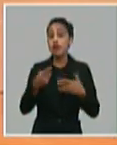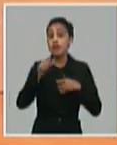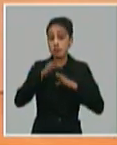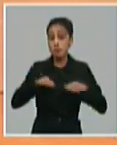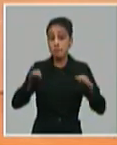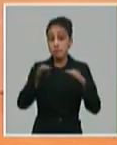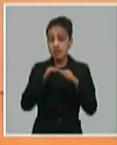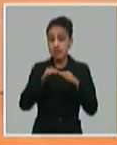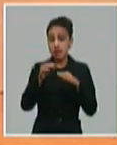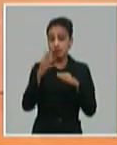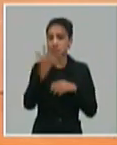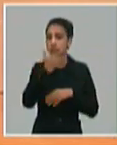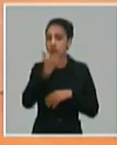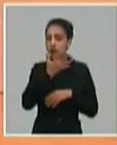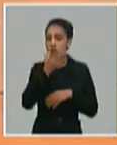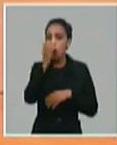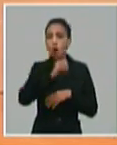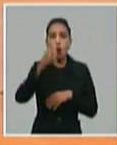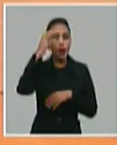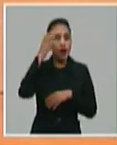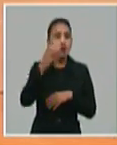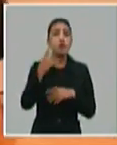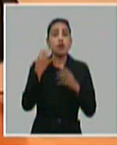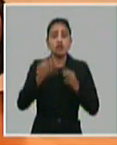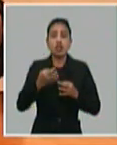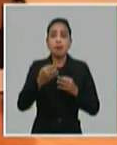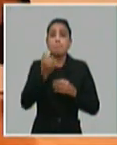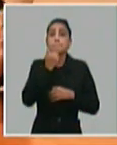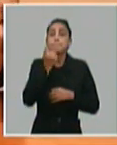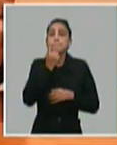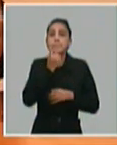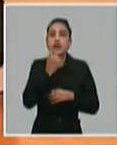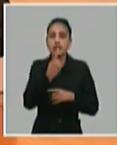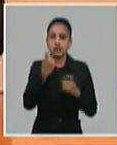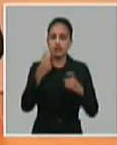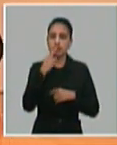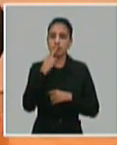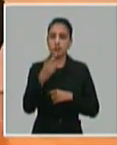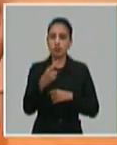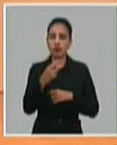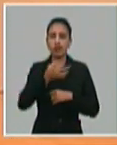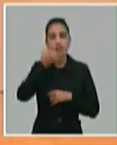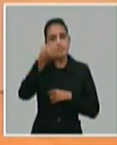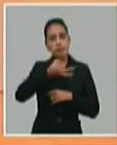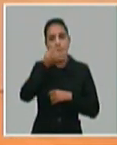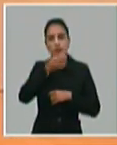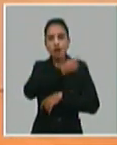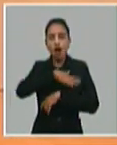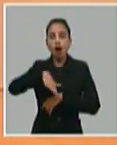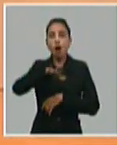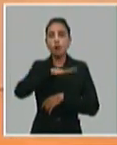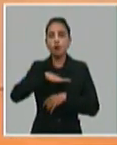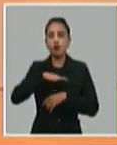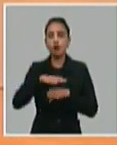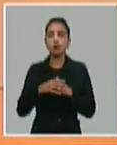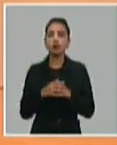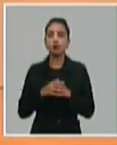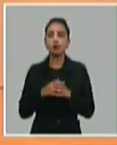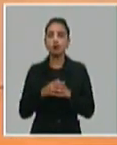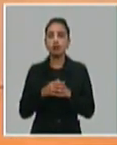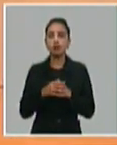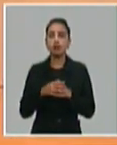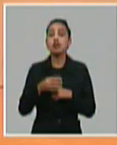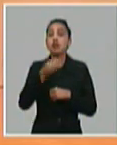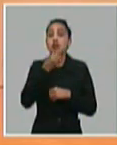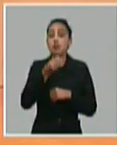por los organismos que más se necesite que expliquen, esclarezcan a la población y que